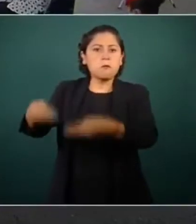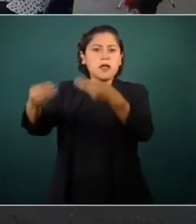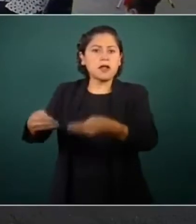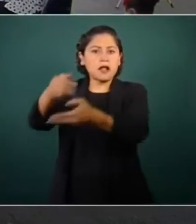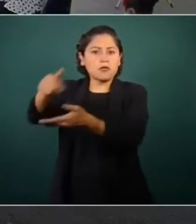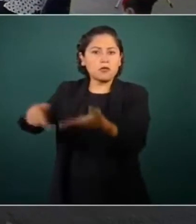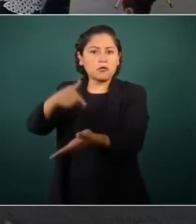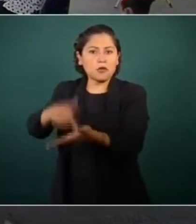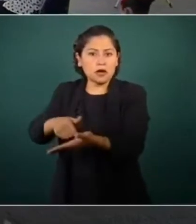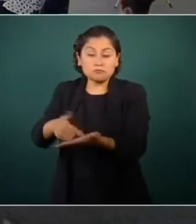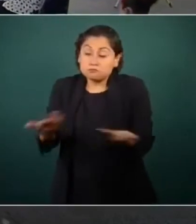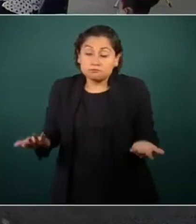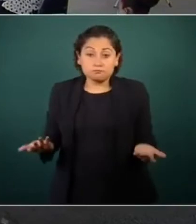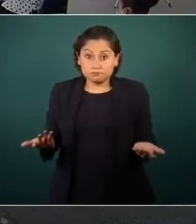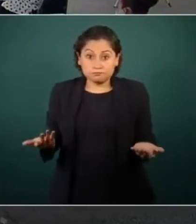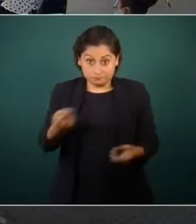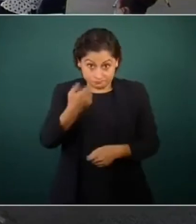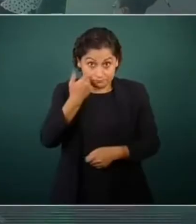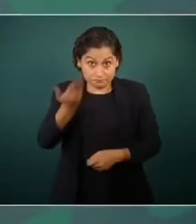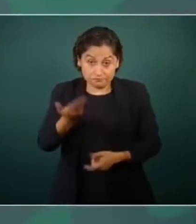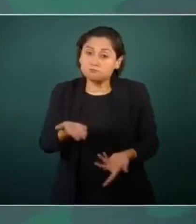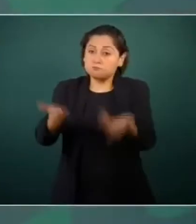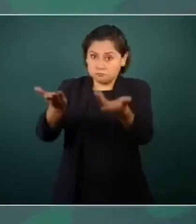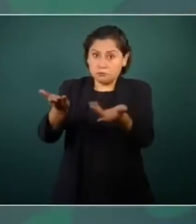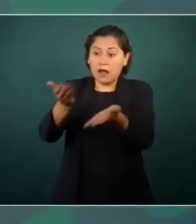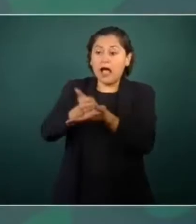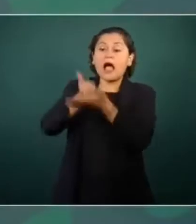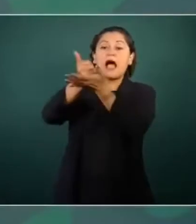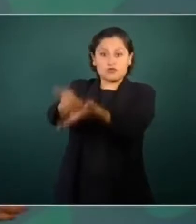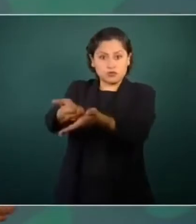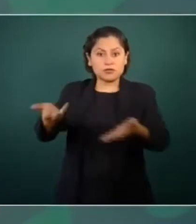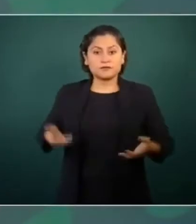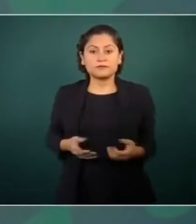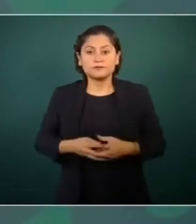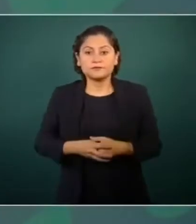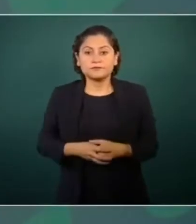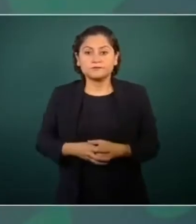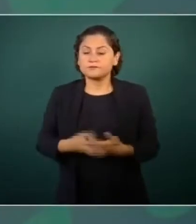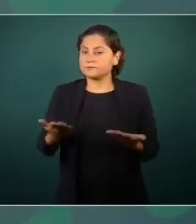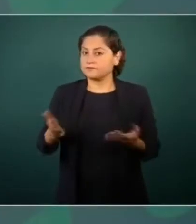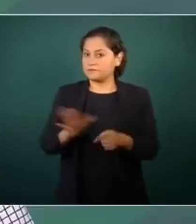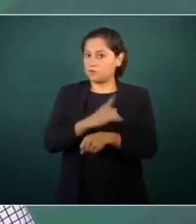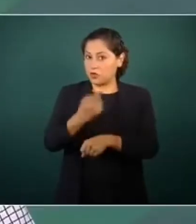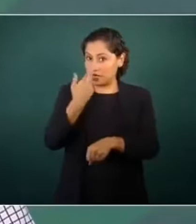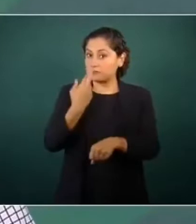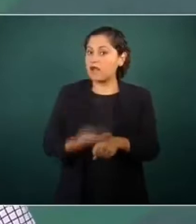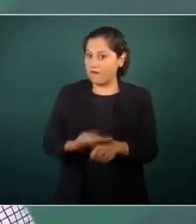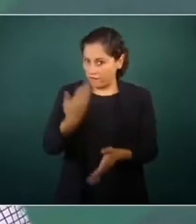que ayuden, que no sean irresponsables,